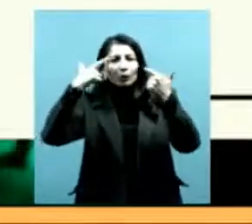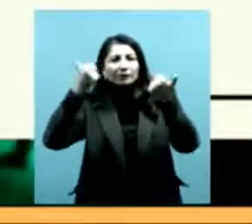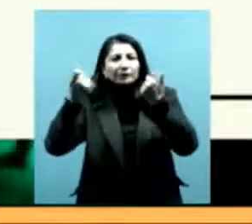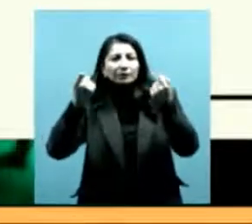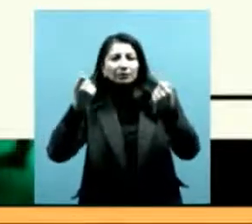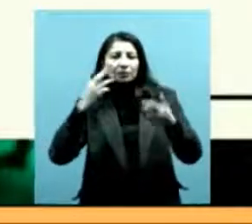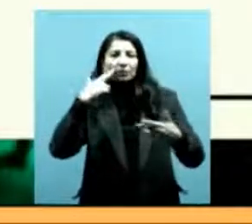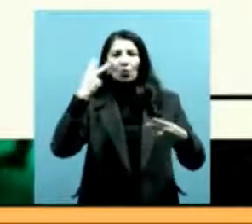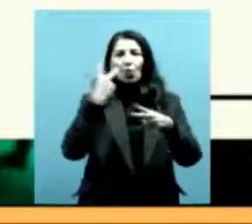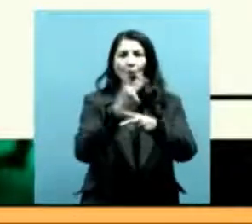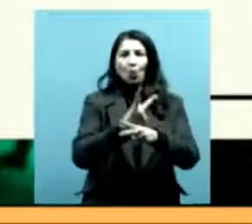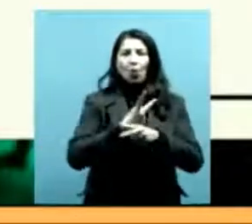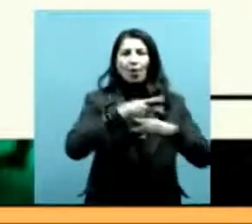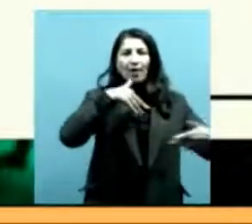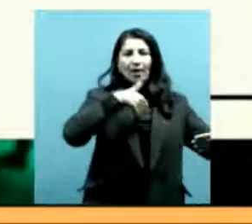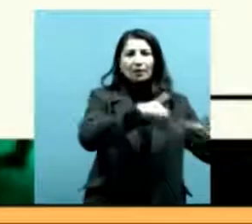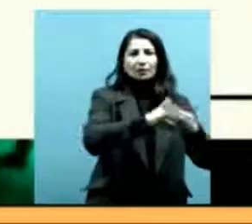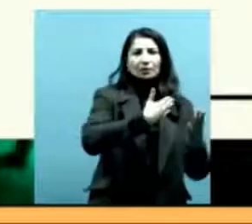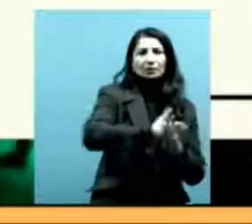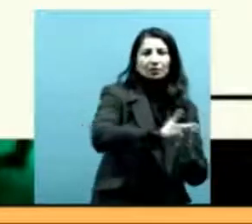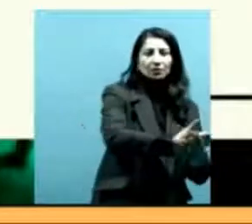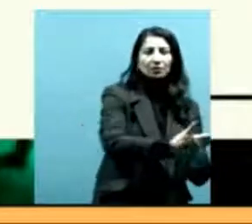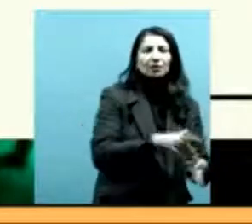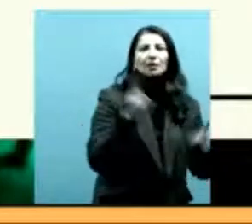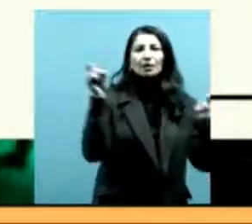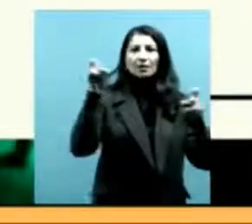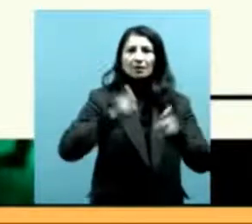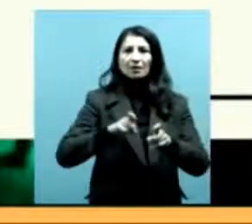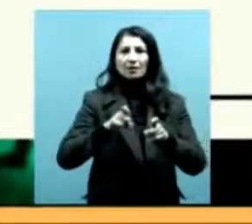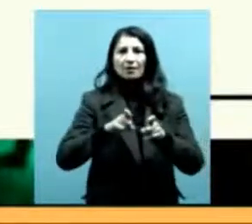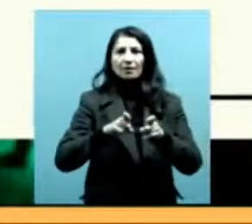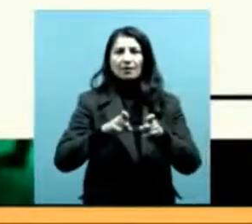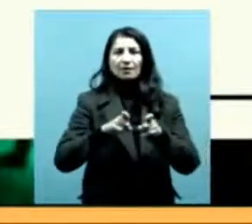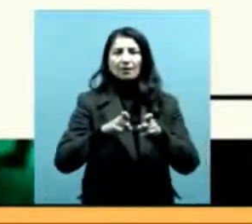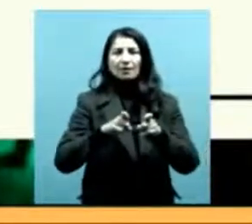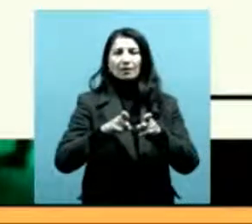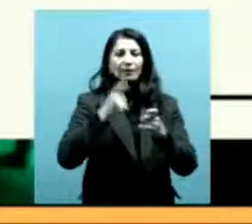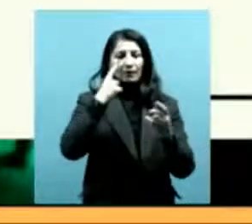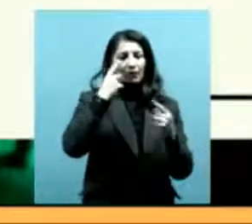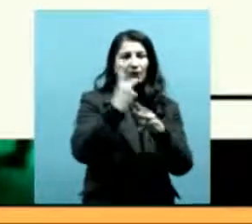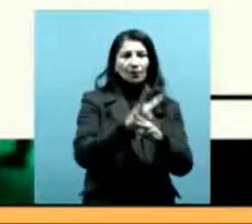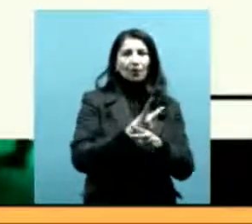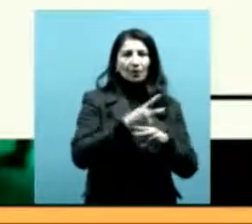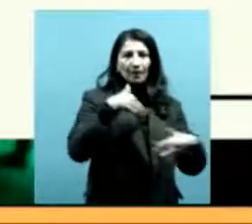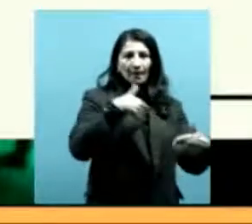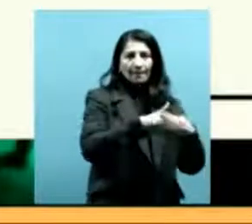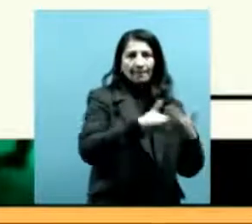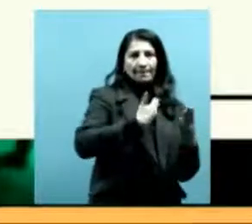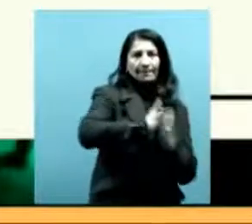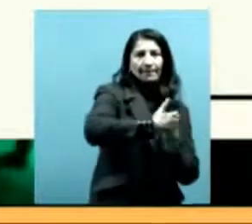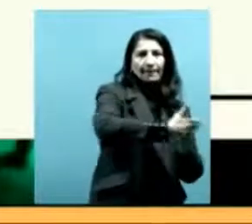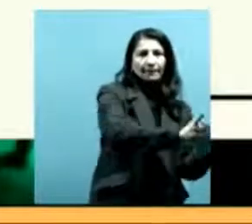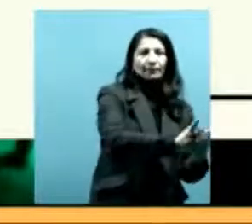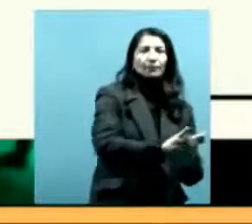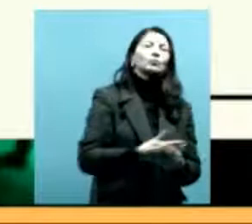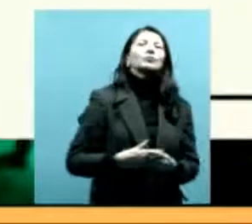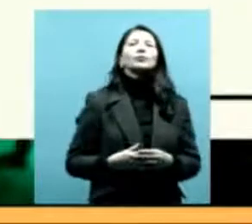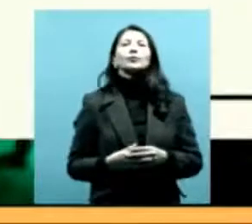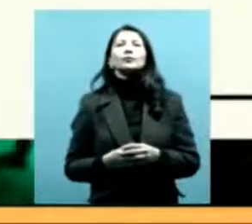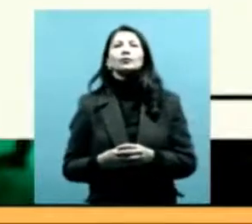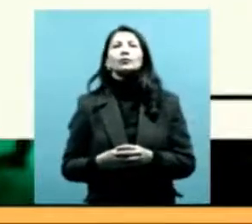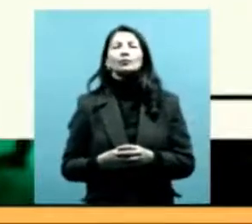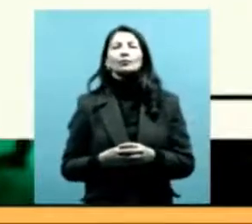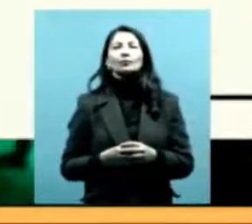las estrategias es mantenerse dentro de la lógica de los papeles, que sería esta primera estrategia, mantenerse dentro de esta